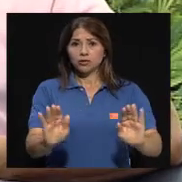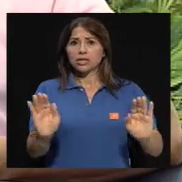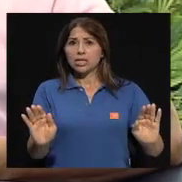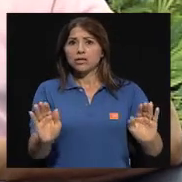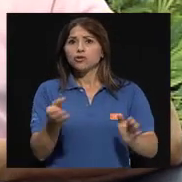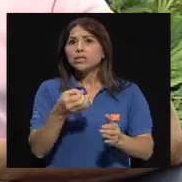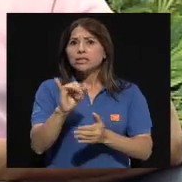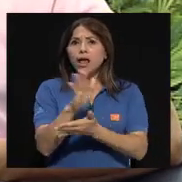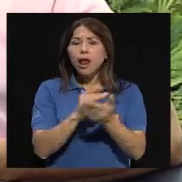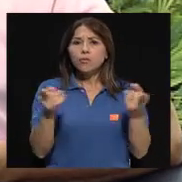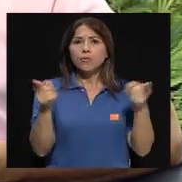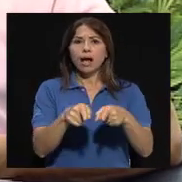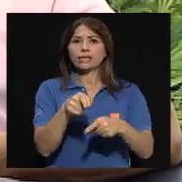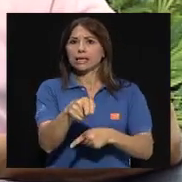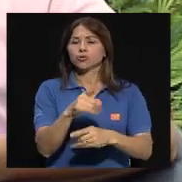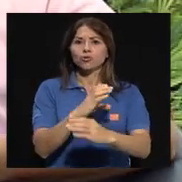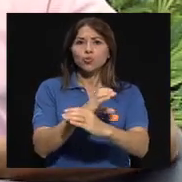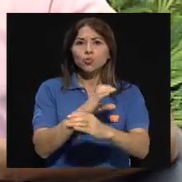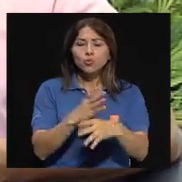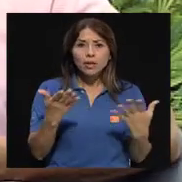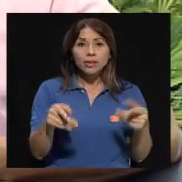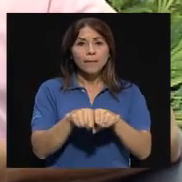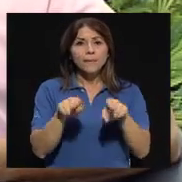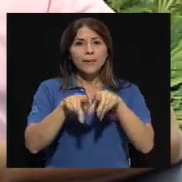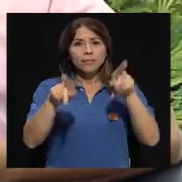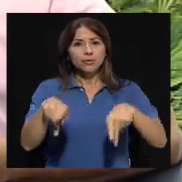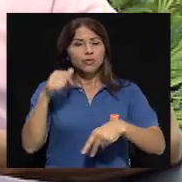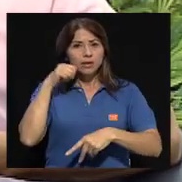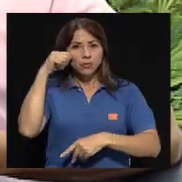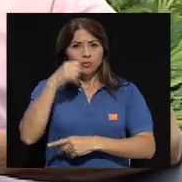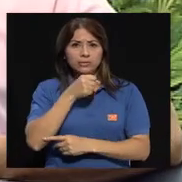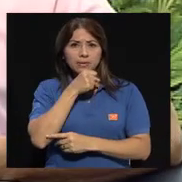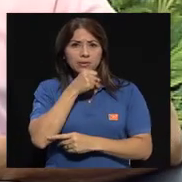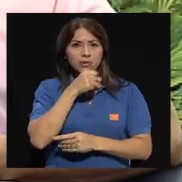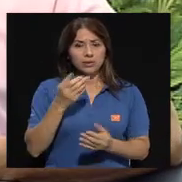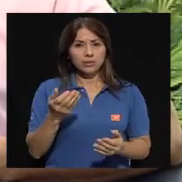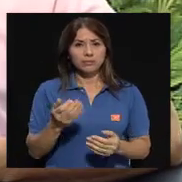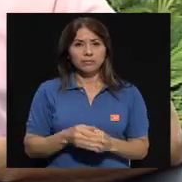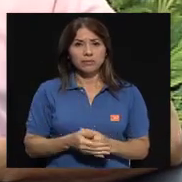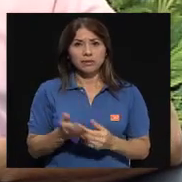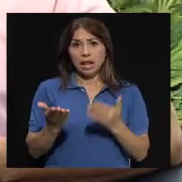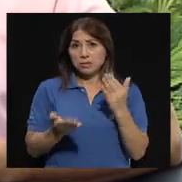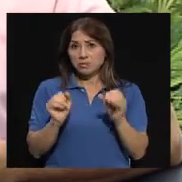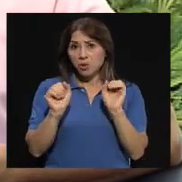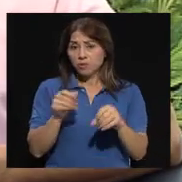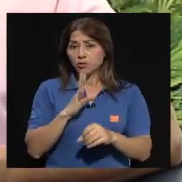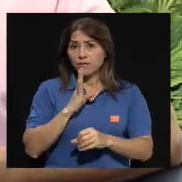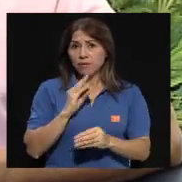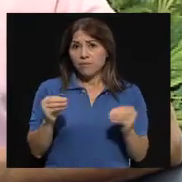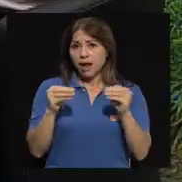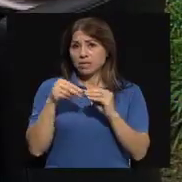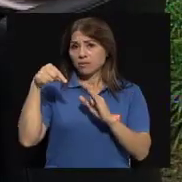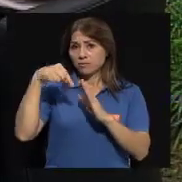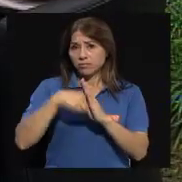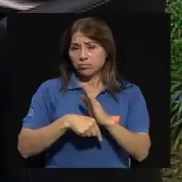personas sumamente vulnerables a la hora de una emergencia, los adultos mayores también. Tal vez si nos retomamos a este tema.